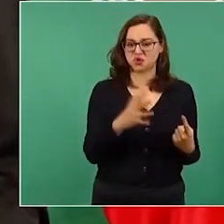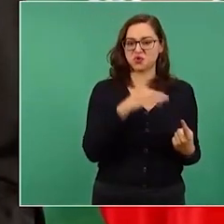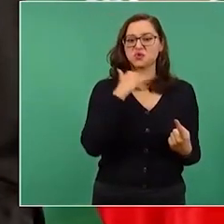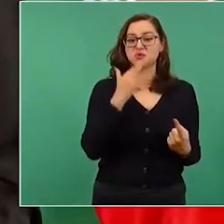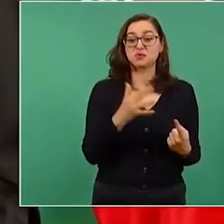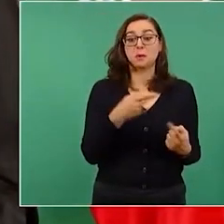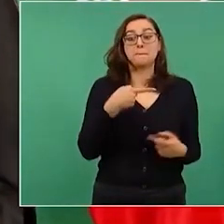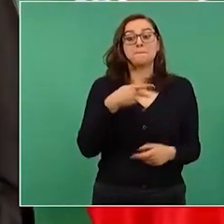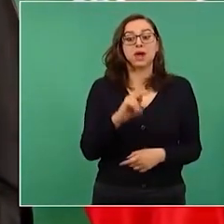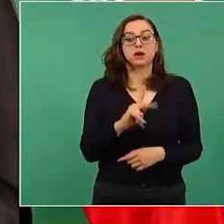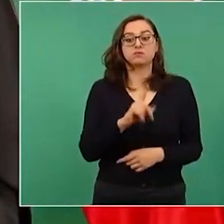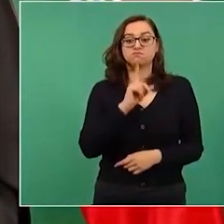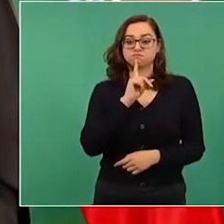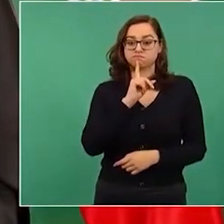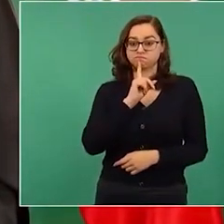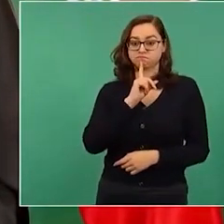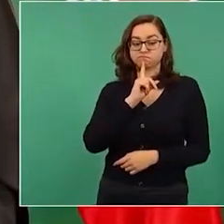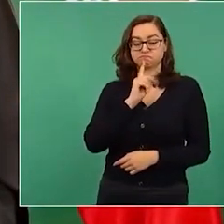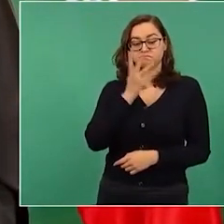hipócritas.